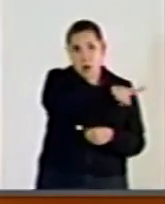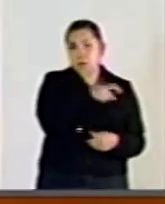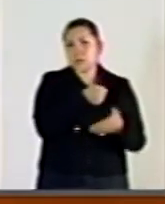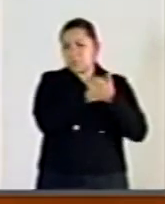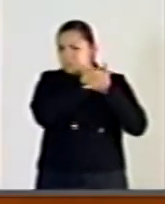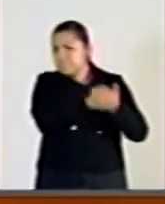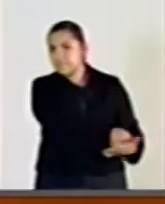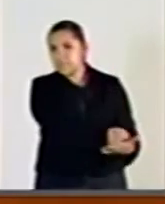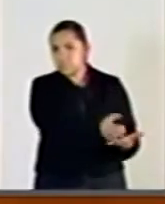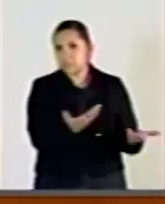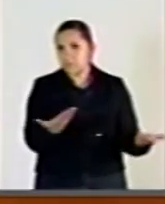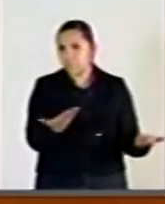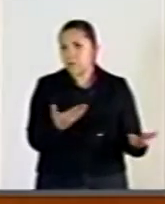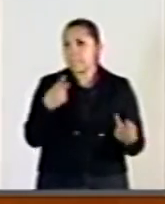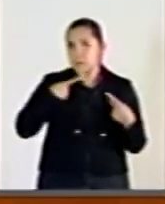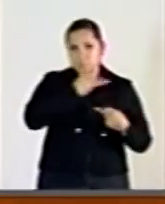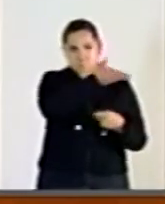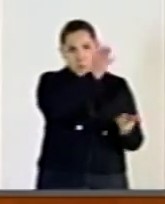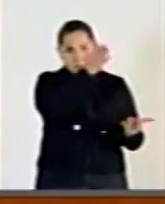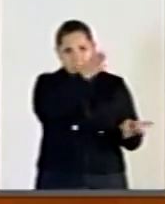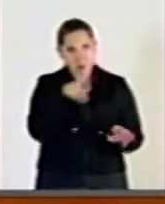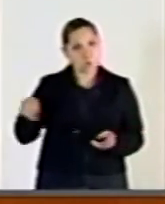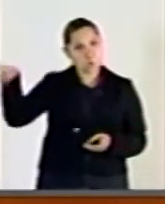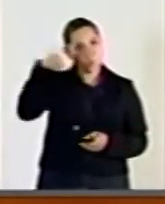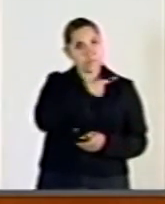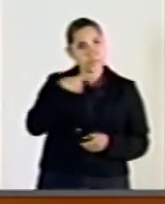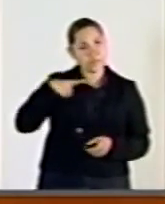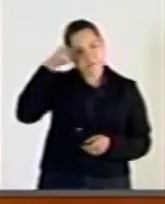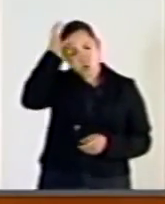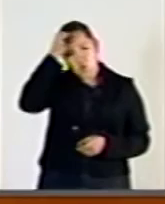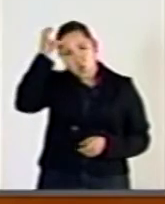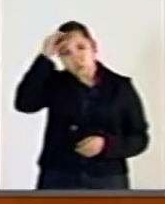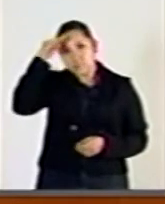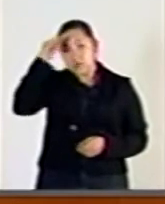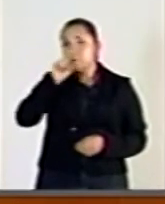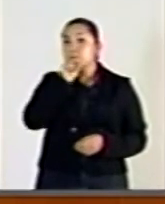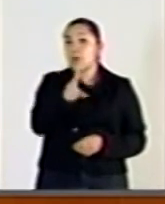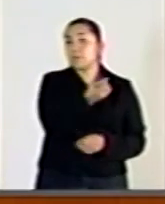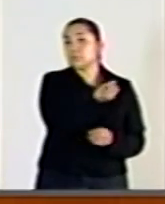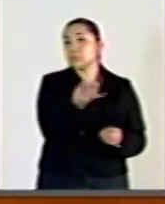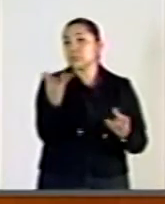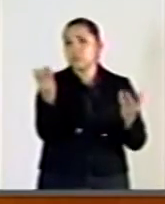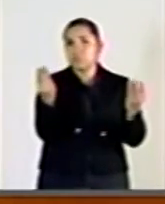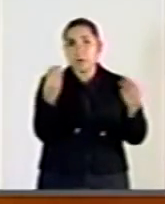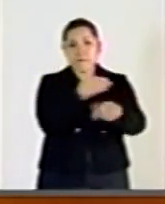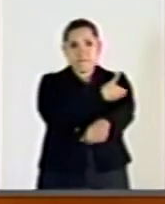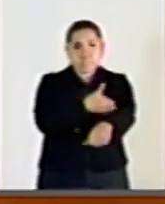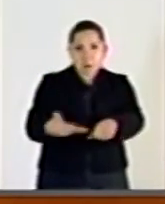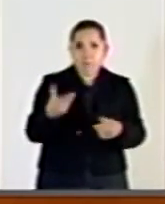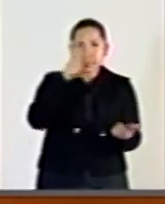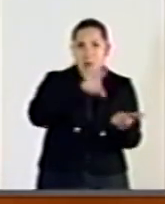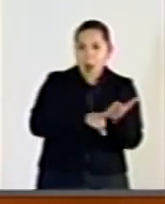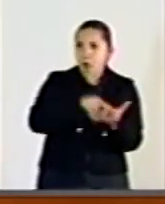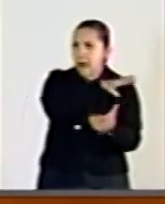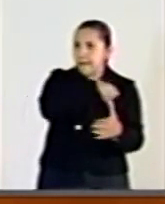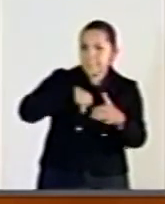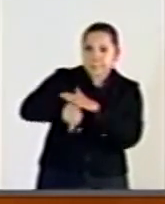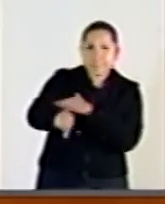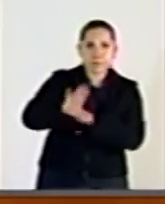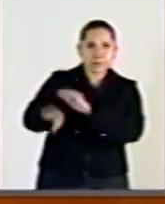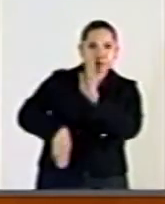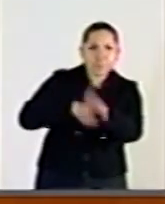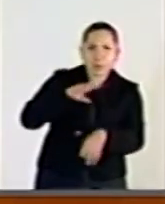conciencia los despedidos y las miles de familias que se van a quedar sin sustento, producto de